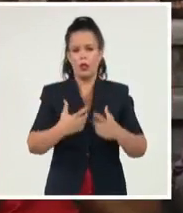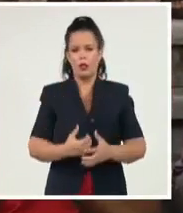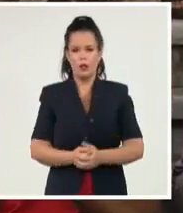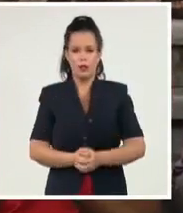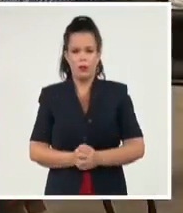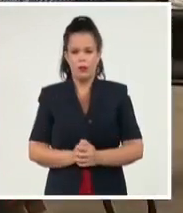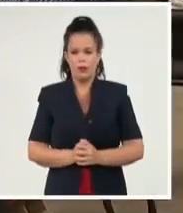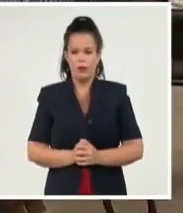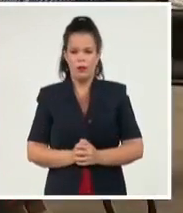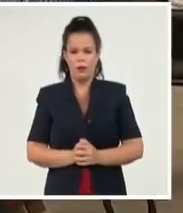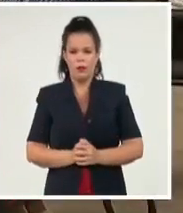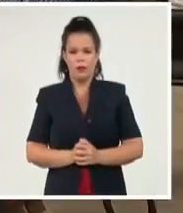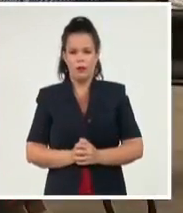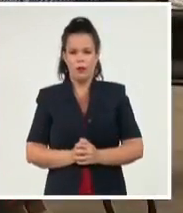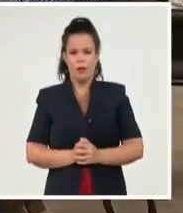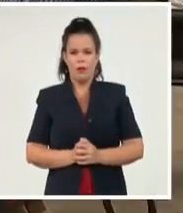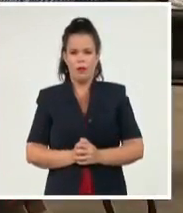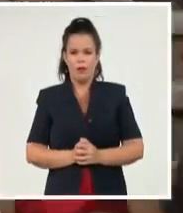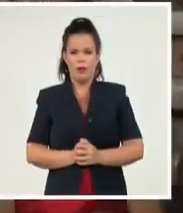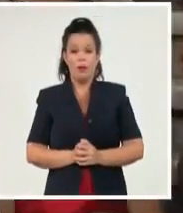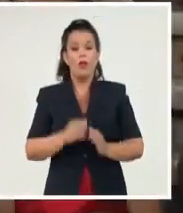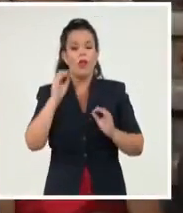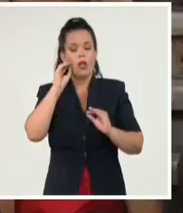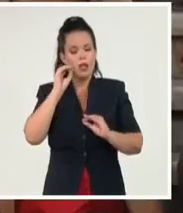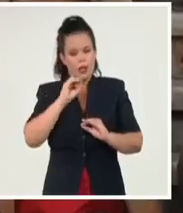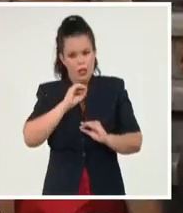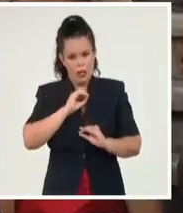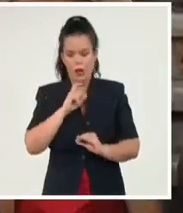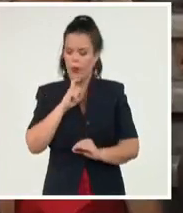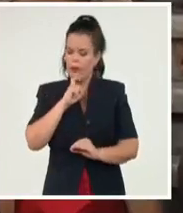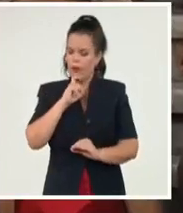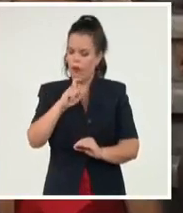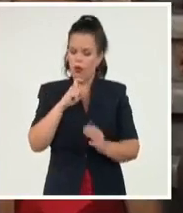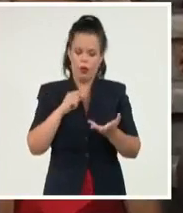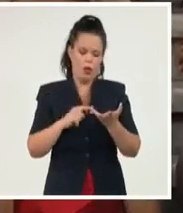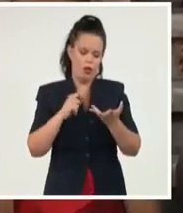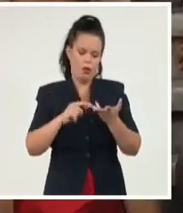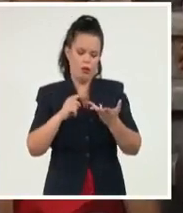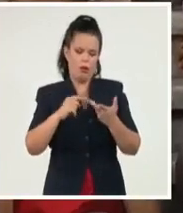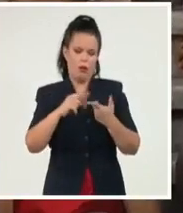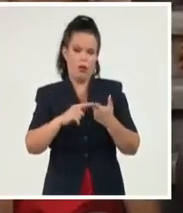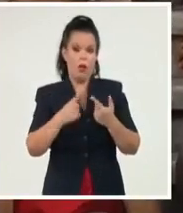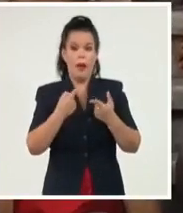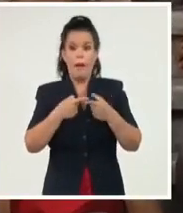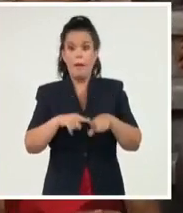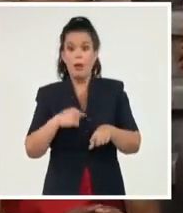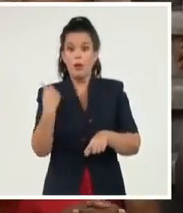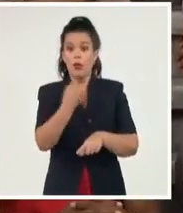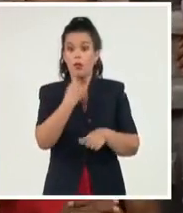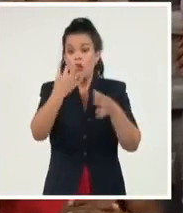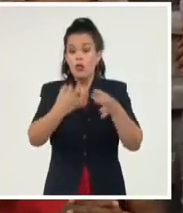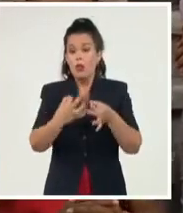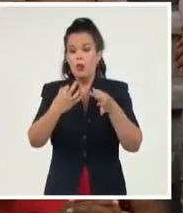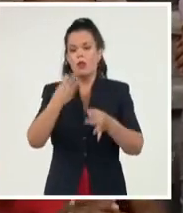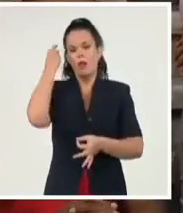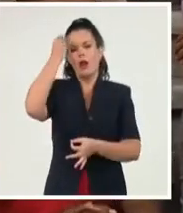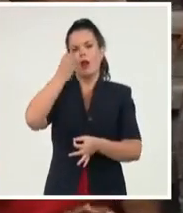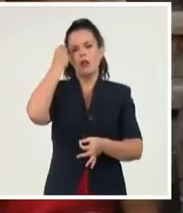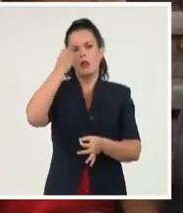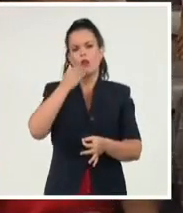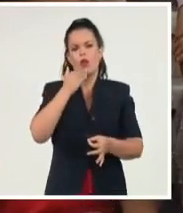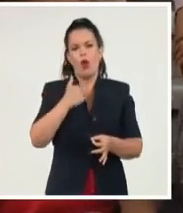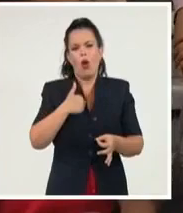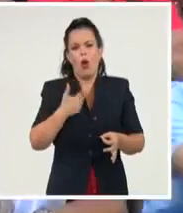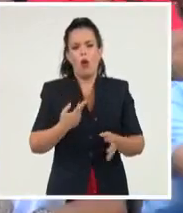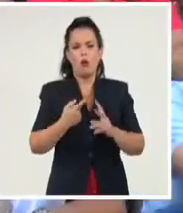Y viceversa. Independientemente de todas las trabas que se puedan presentar al presidente, nosotros siempre estamos en vías de solución, tratando siempre de buscar una